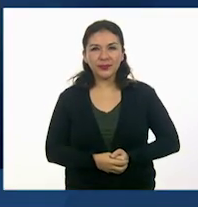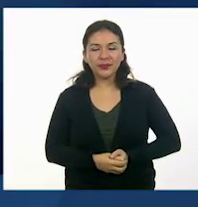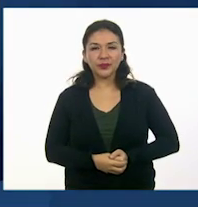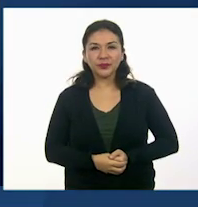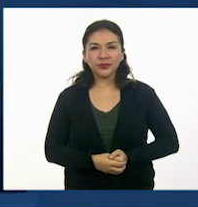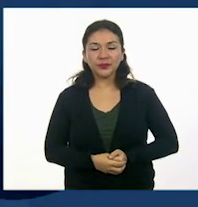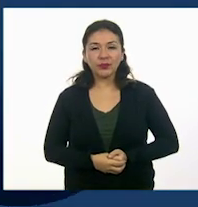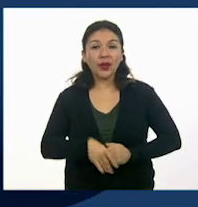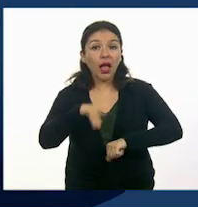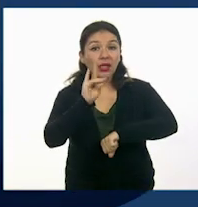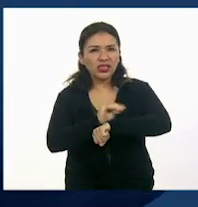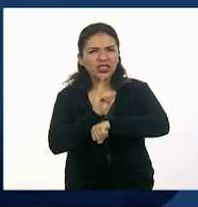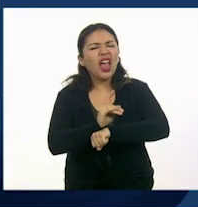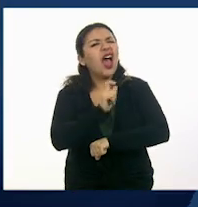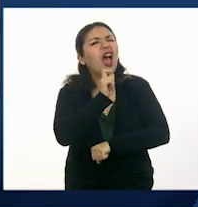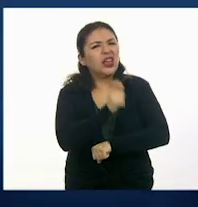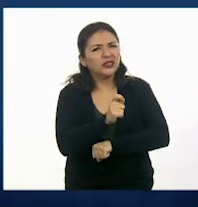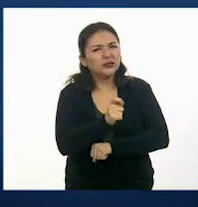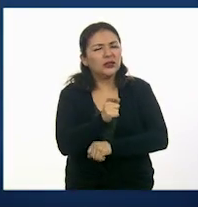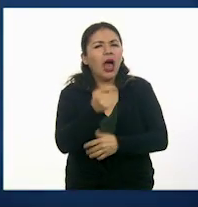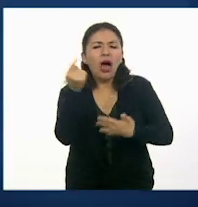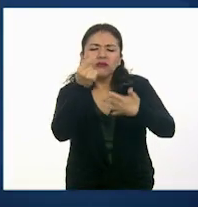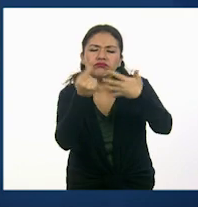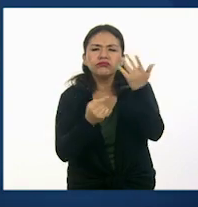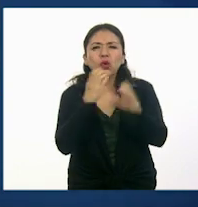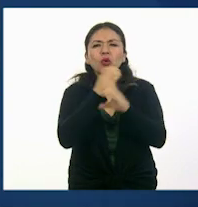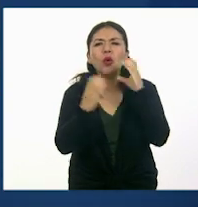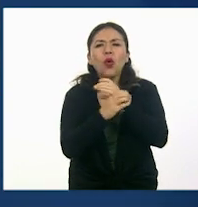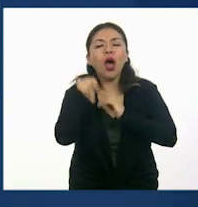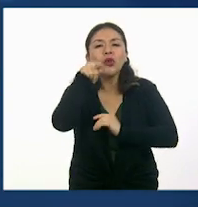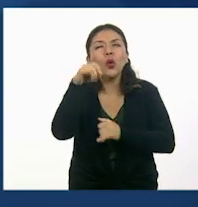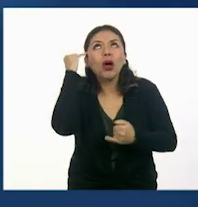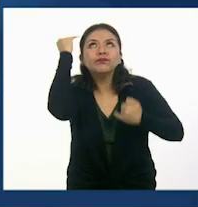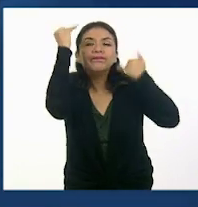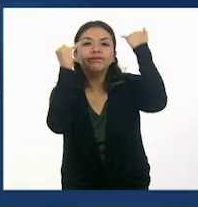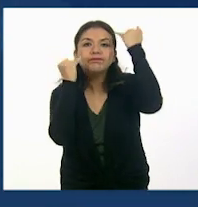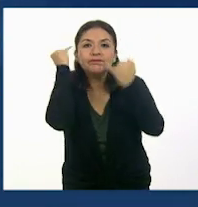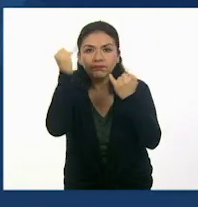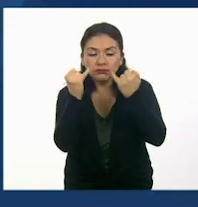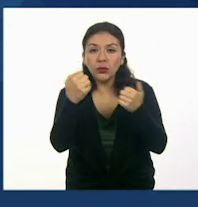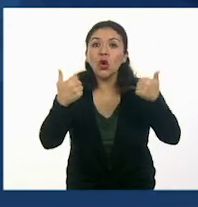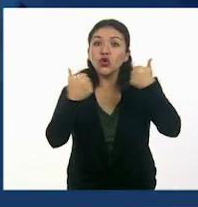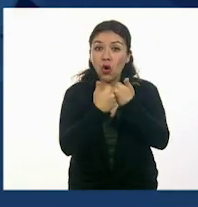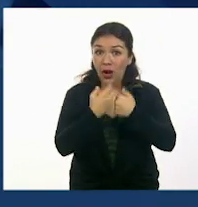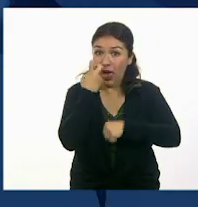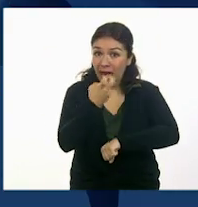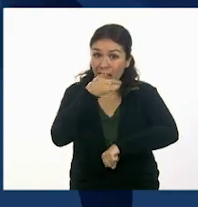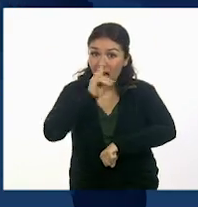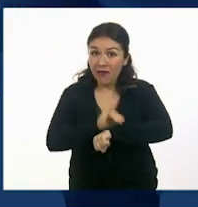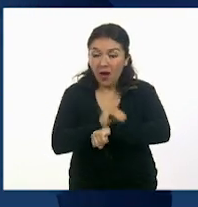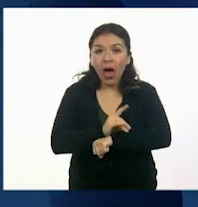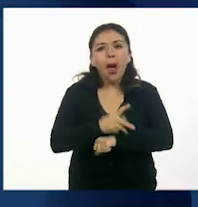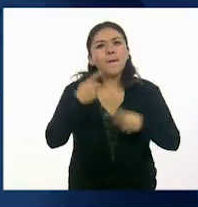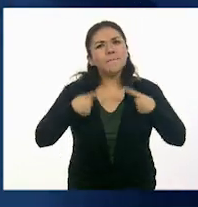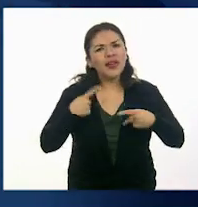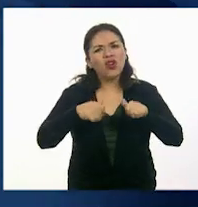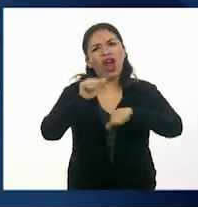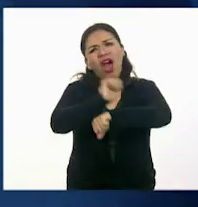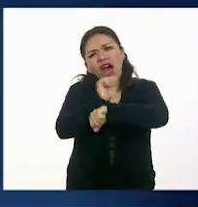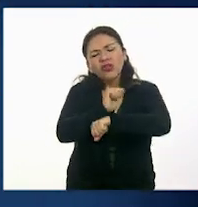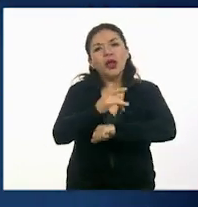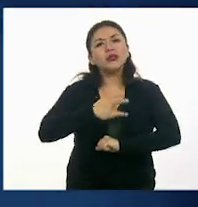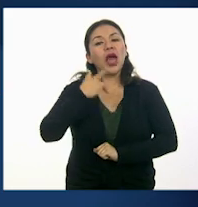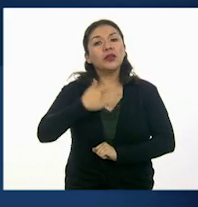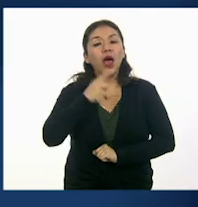La ficción se refiere a todo aquello que se crea en la imaginación. Mediante la ficción, los artistas nos hacen